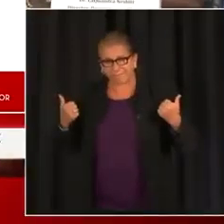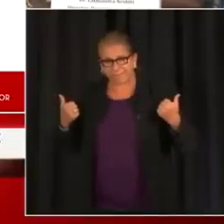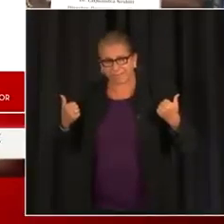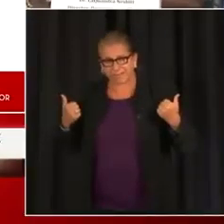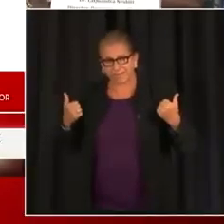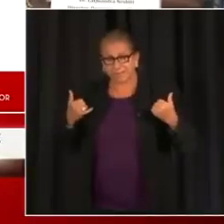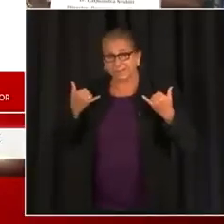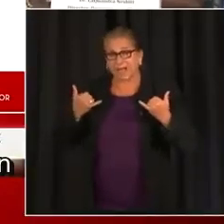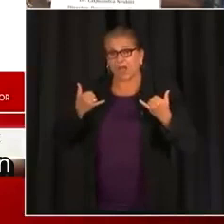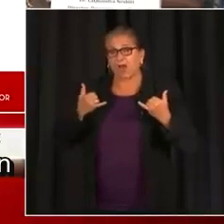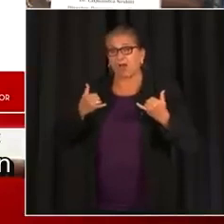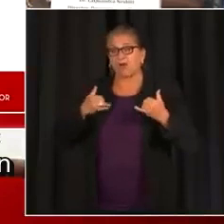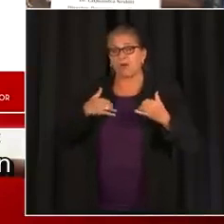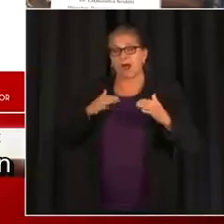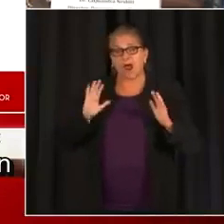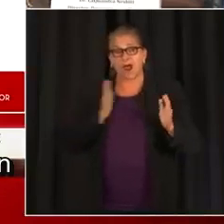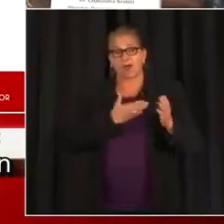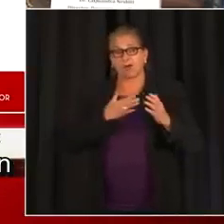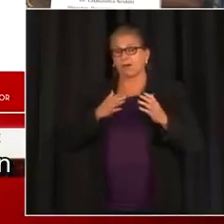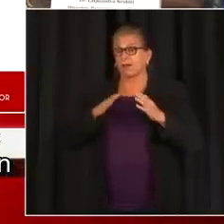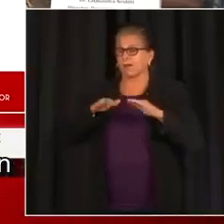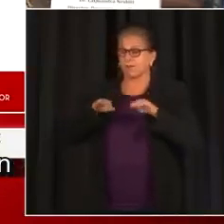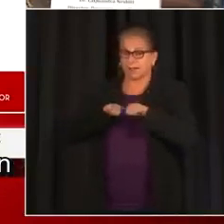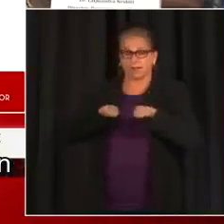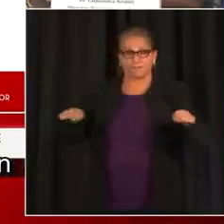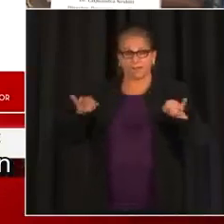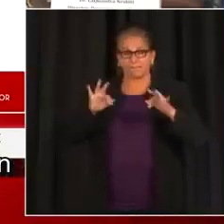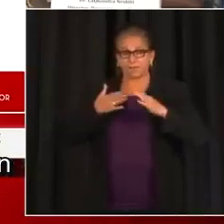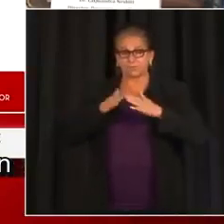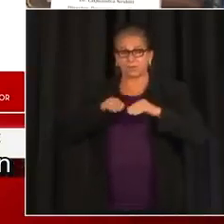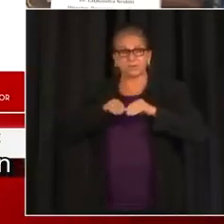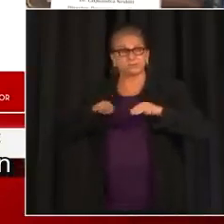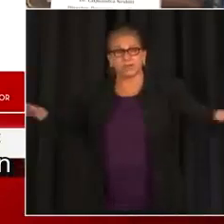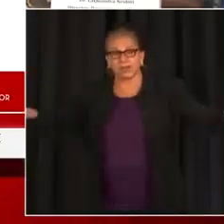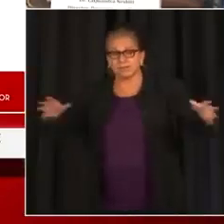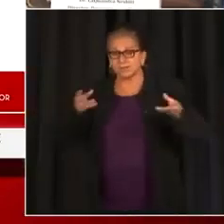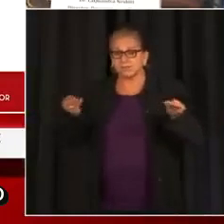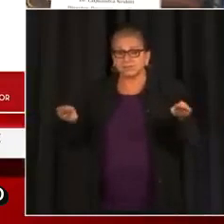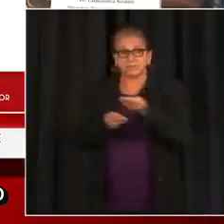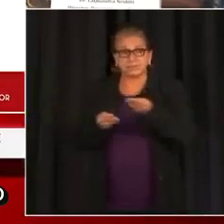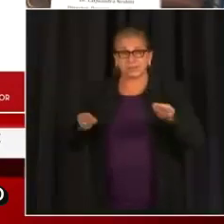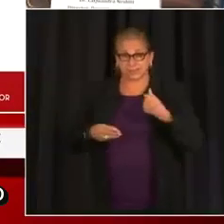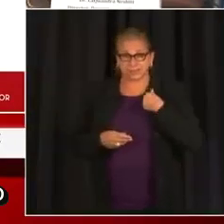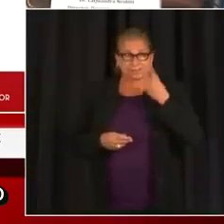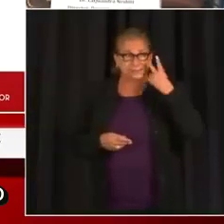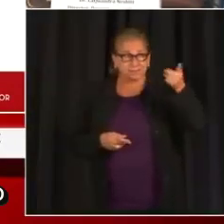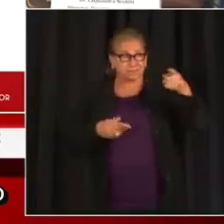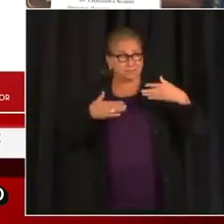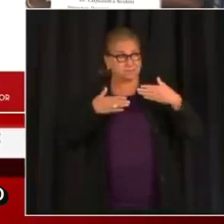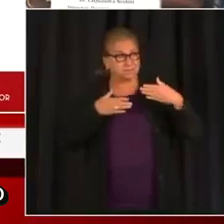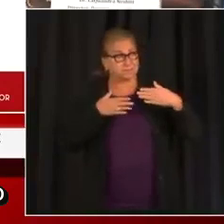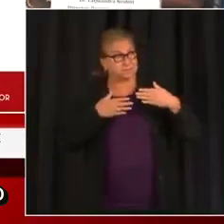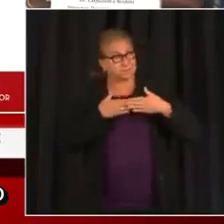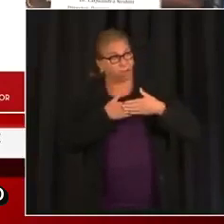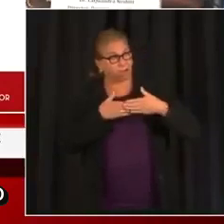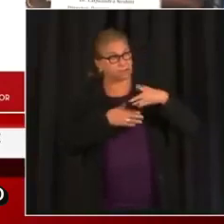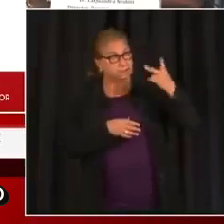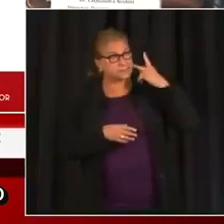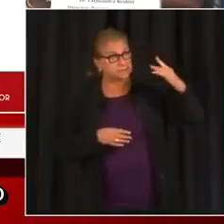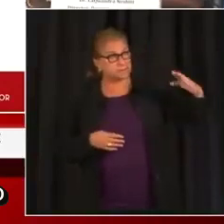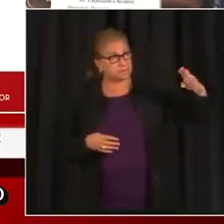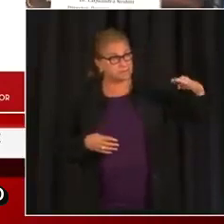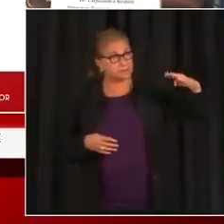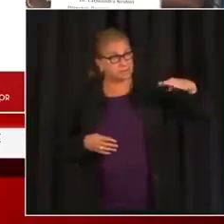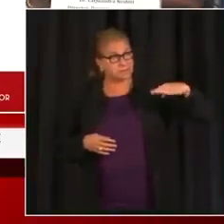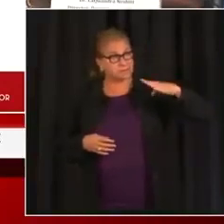por los niveles de transmisión actuales del distrito. A continuación, van a ver que desde principios